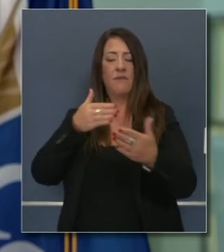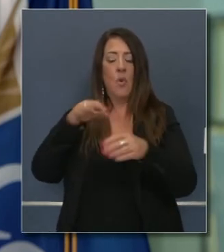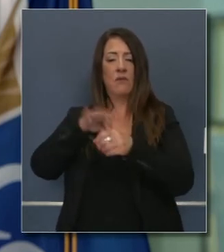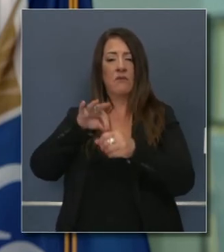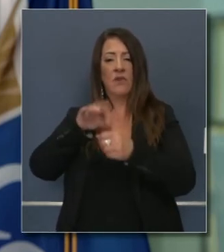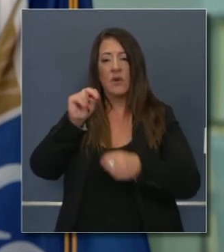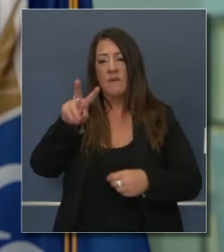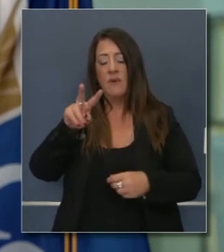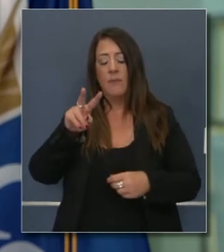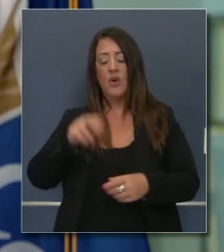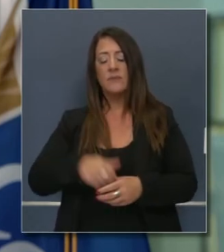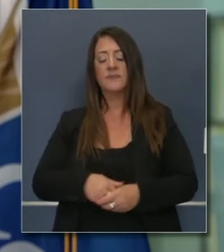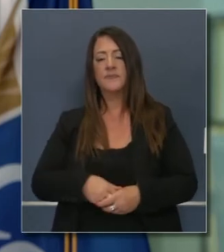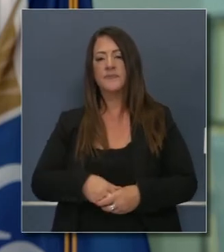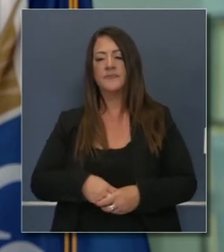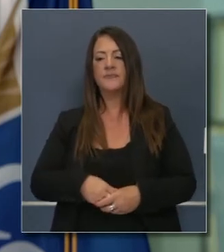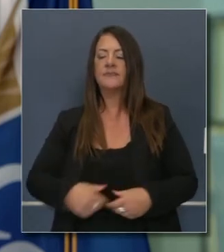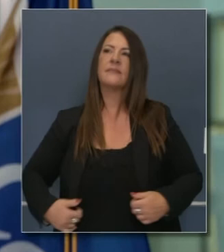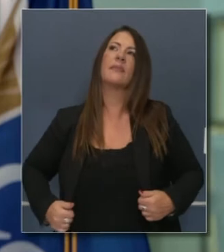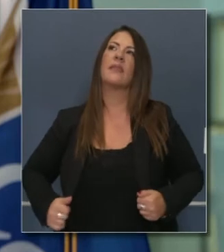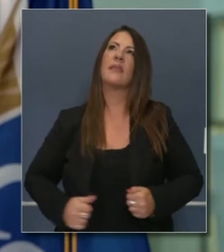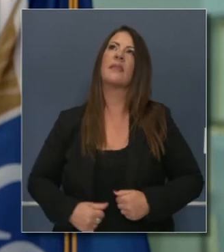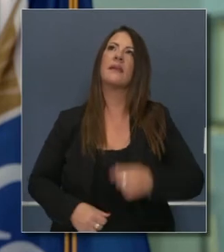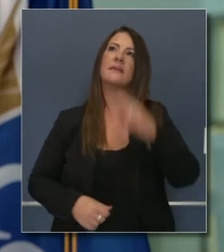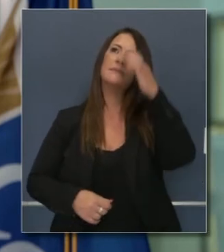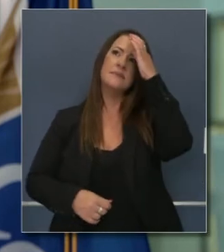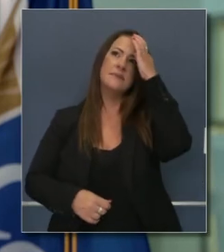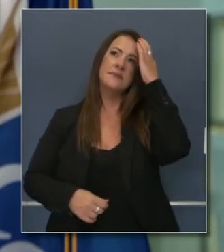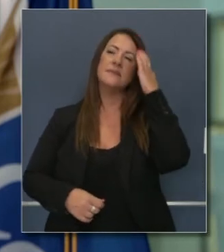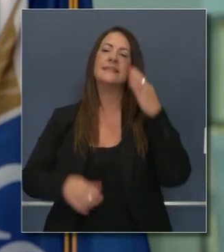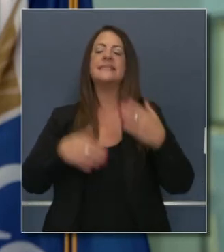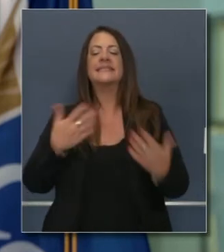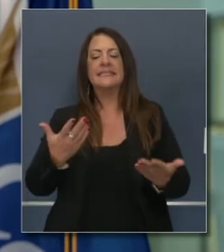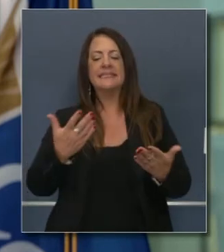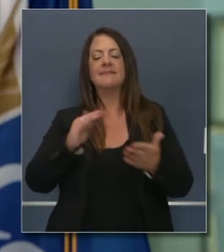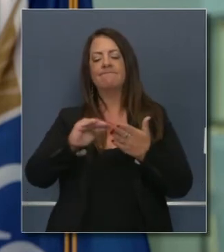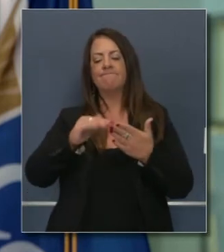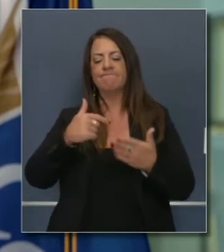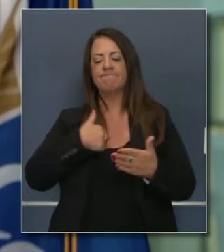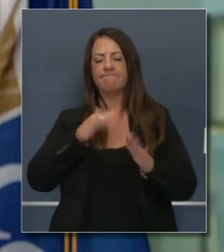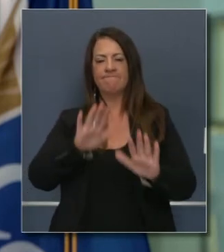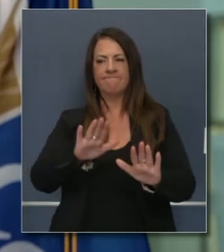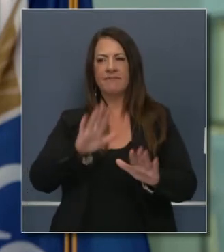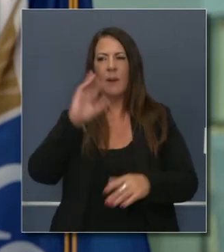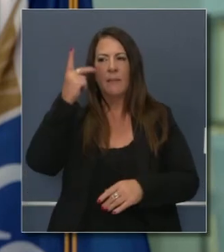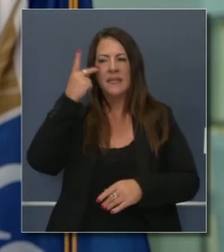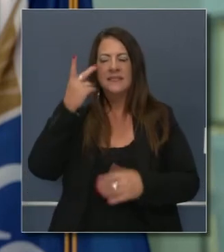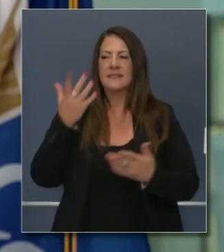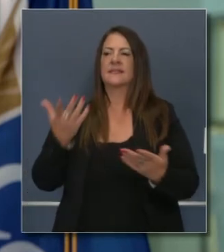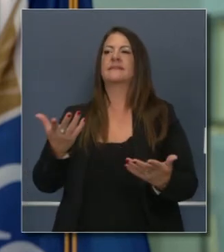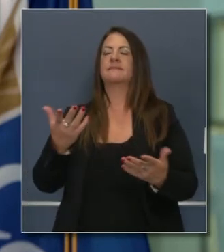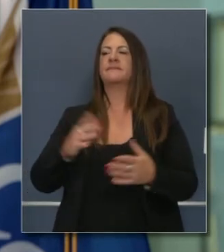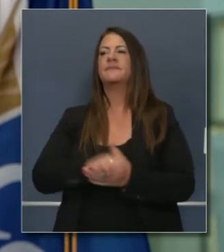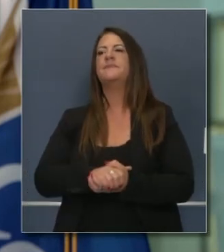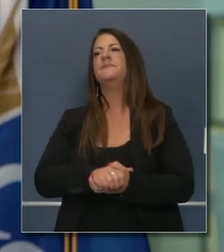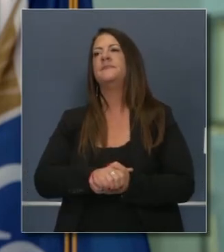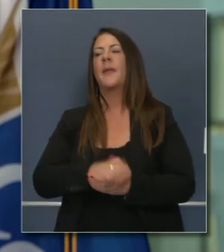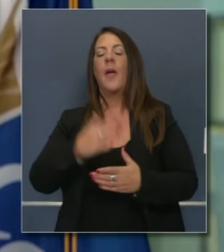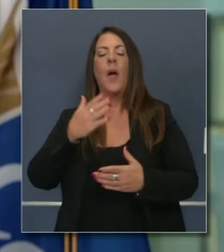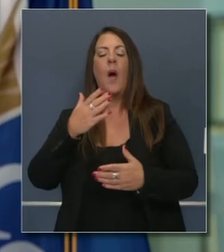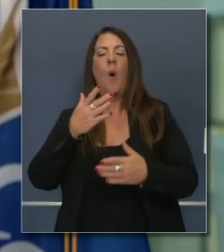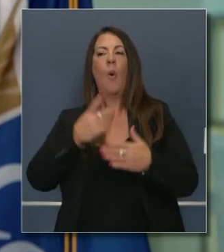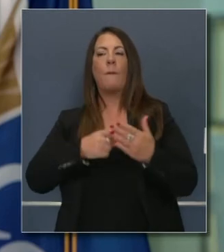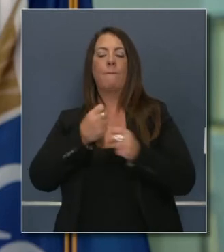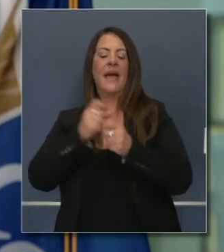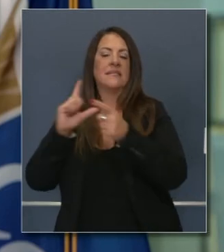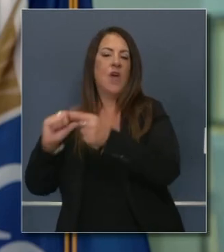noviembre y de qué forma? Los políticos no son buenos expertos francamente así que tal vez usted no esté contenta